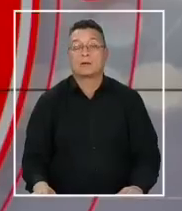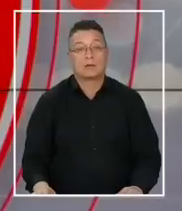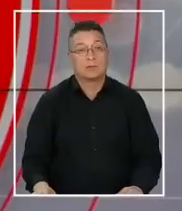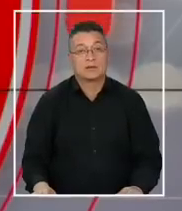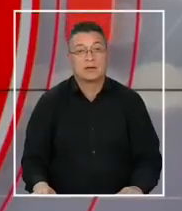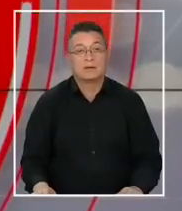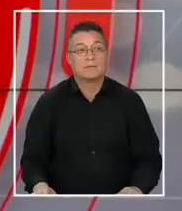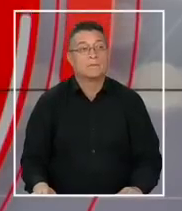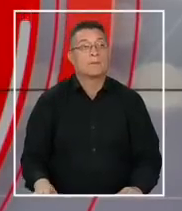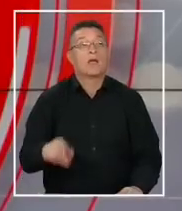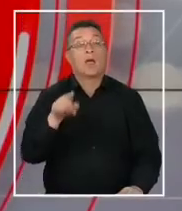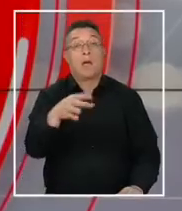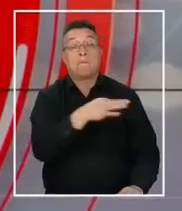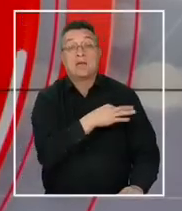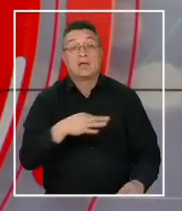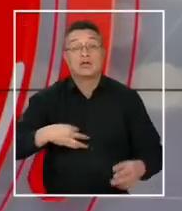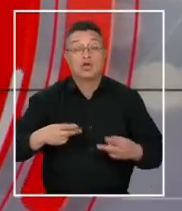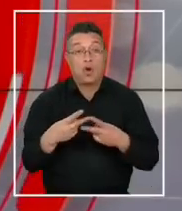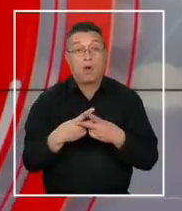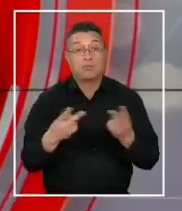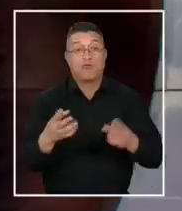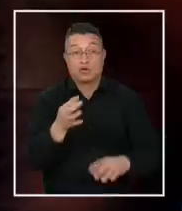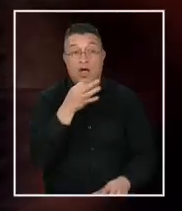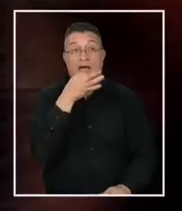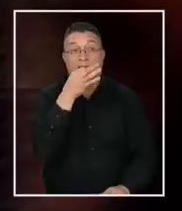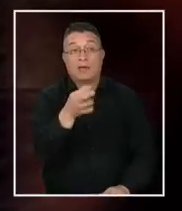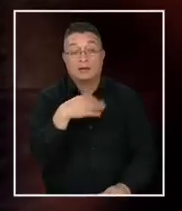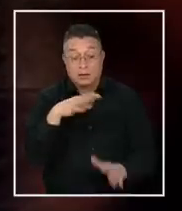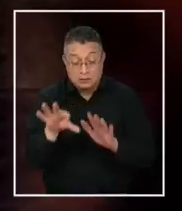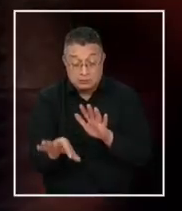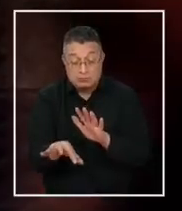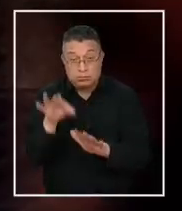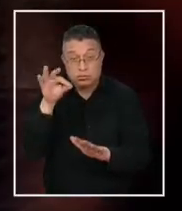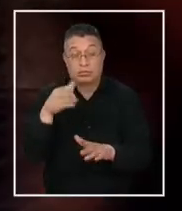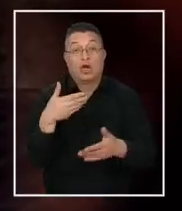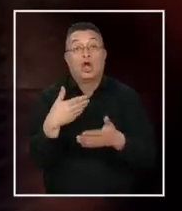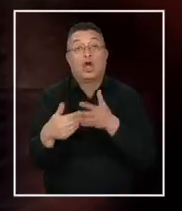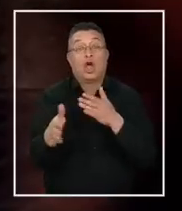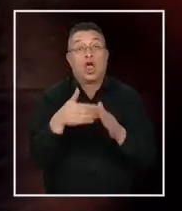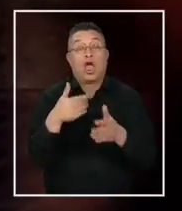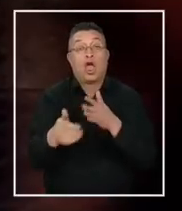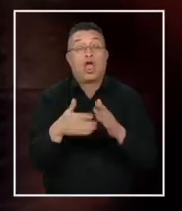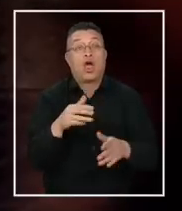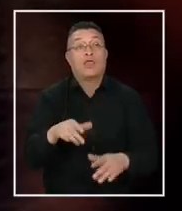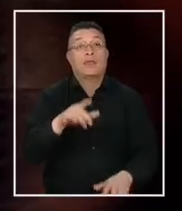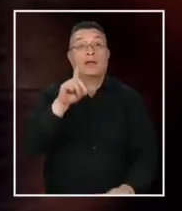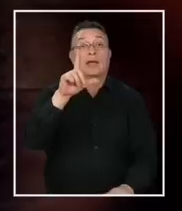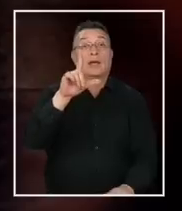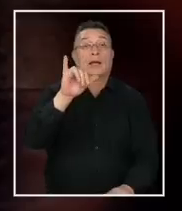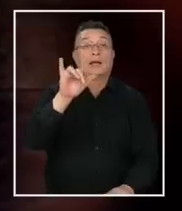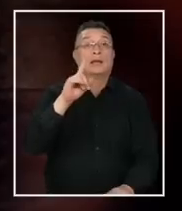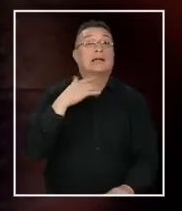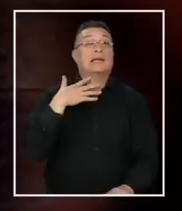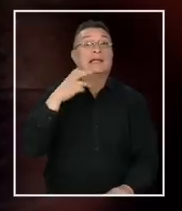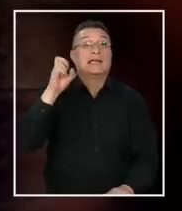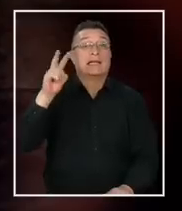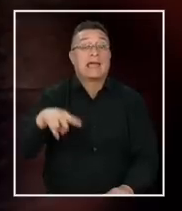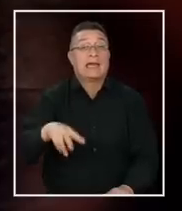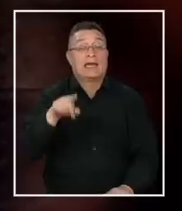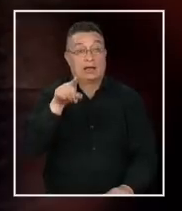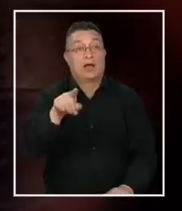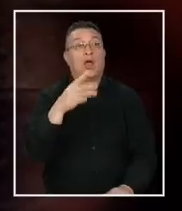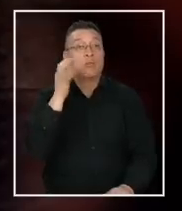El Ministerio Público confirmó que los restos humanos encontrados en Lirquén corresponden a Renata Rosas, la joven